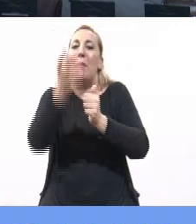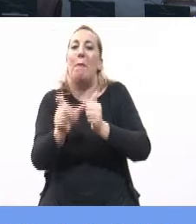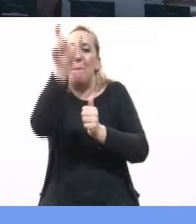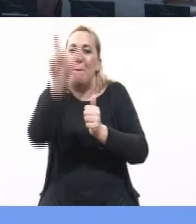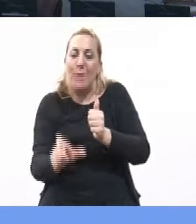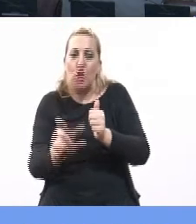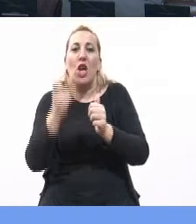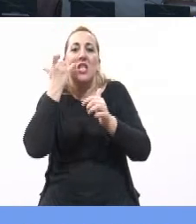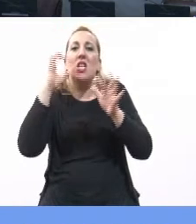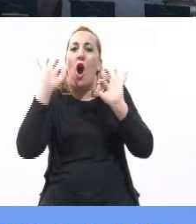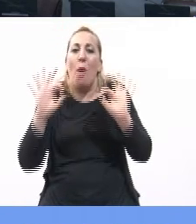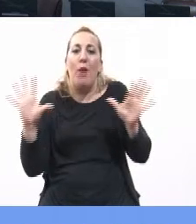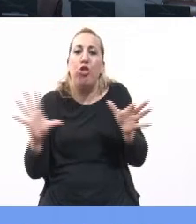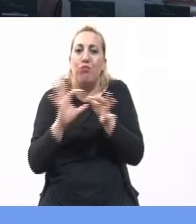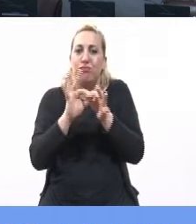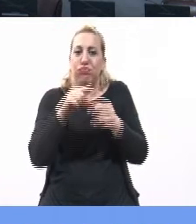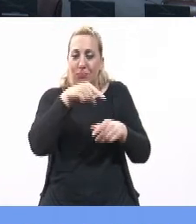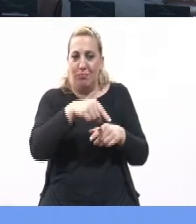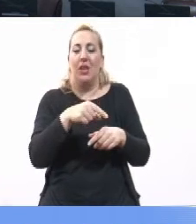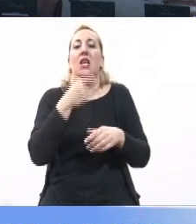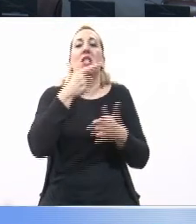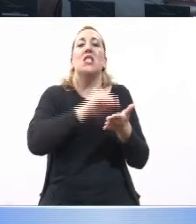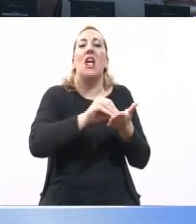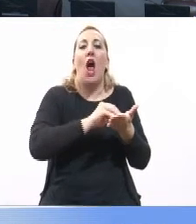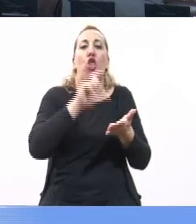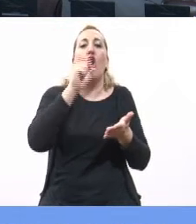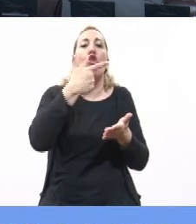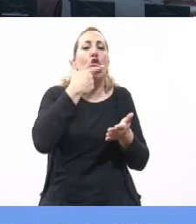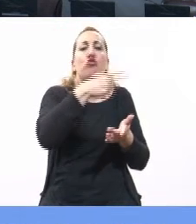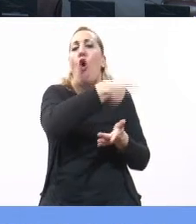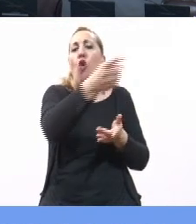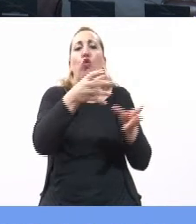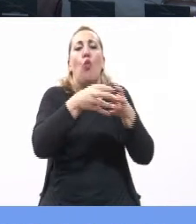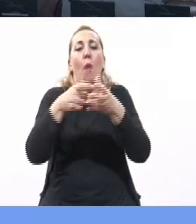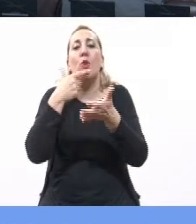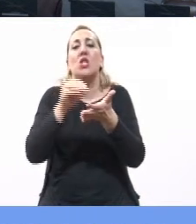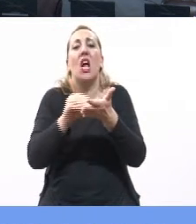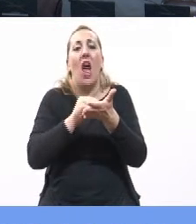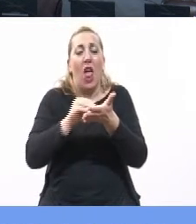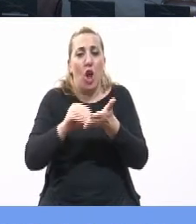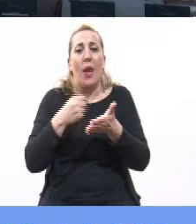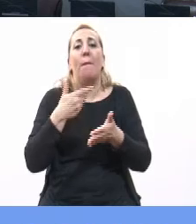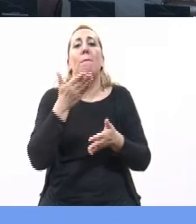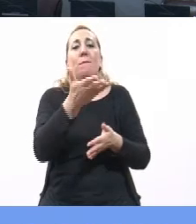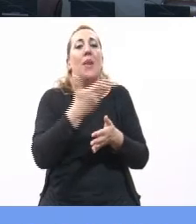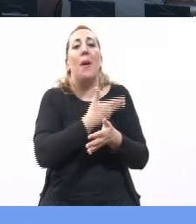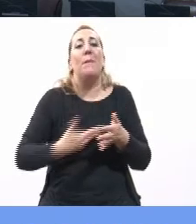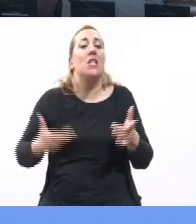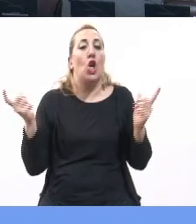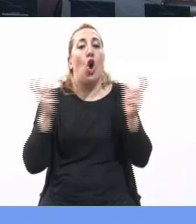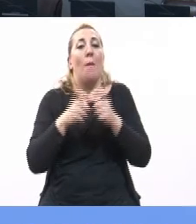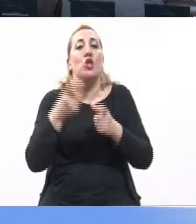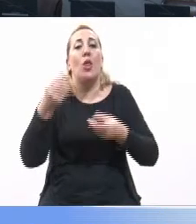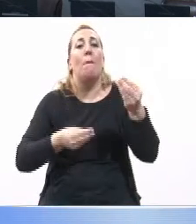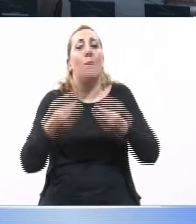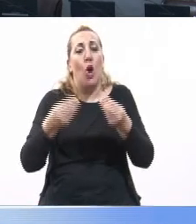unificado ya con el senador Maurice Kloss y otro grupo de senadores, a los que le pedimos al presidente de la Comisión de